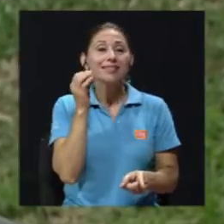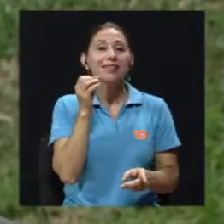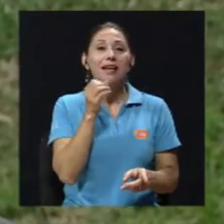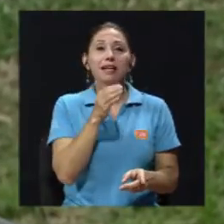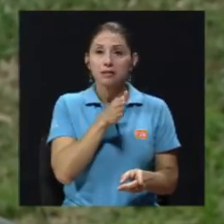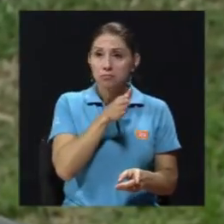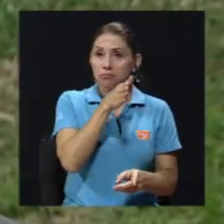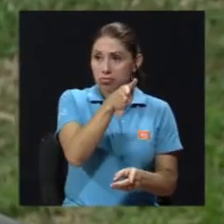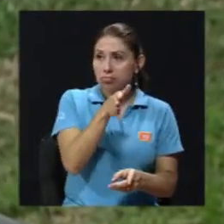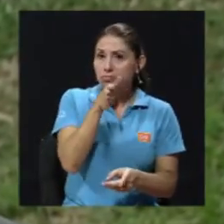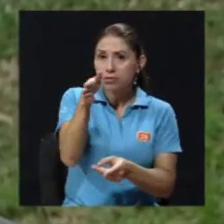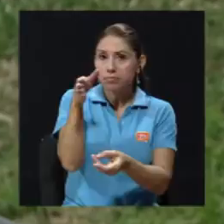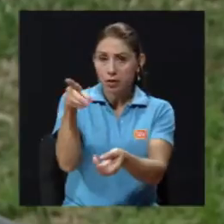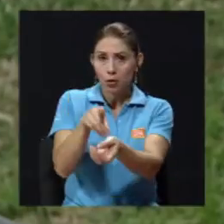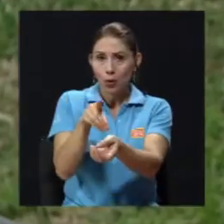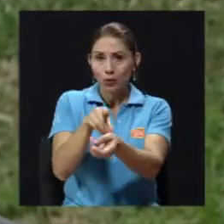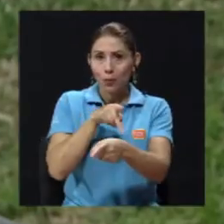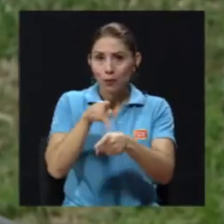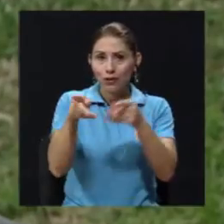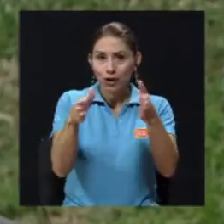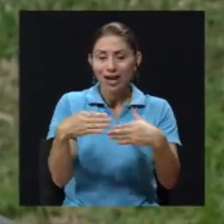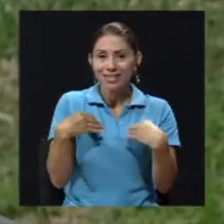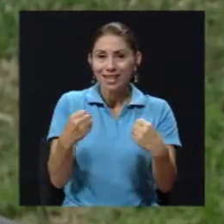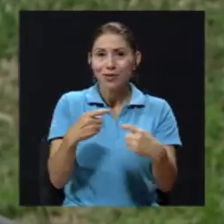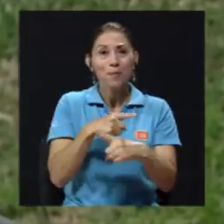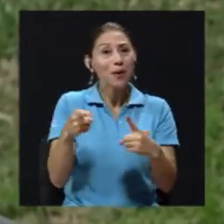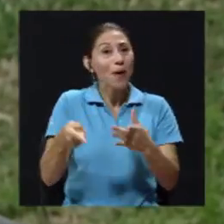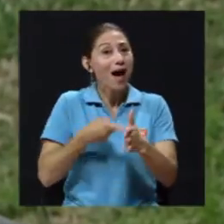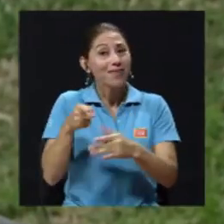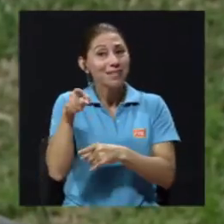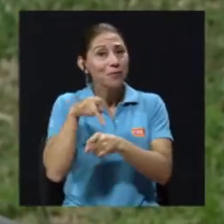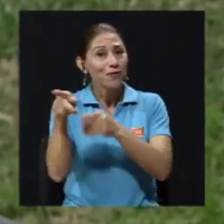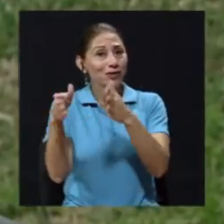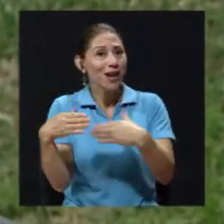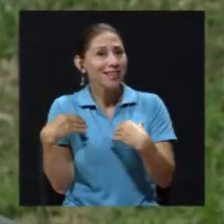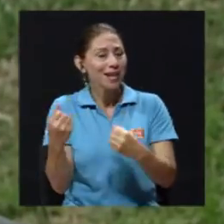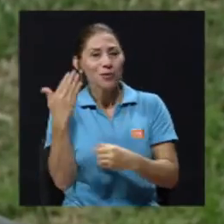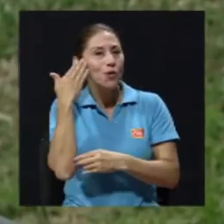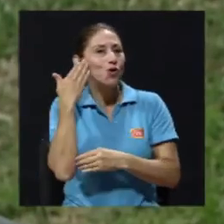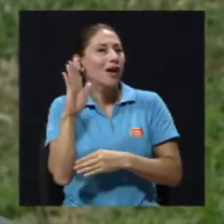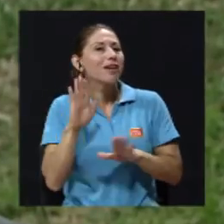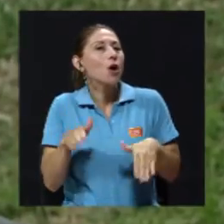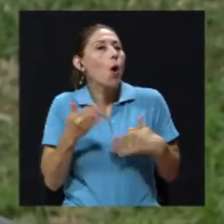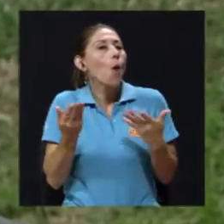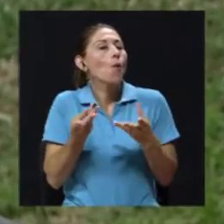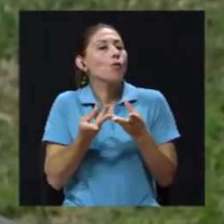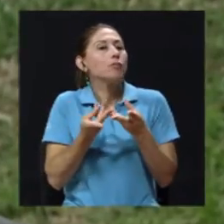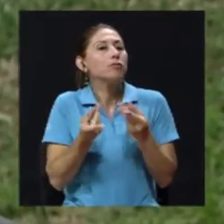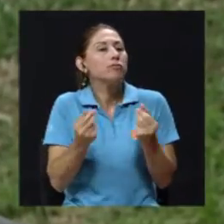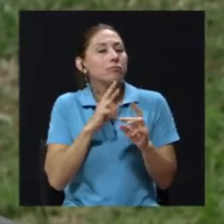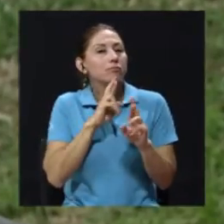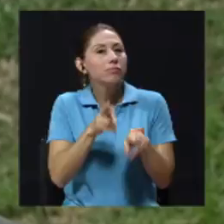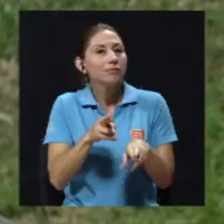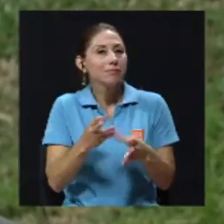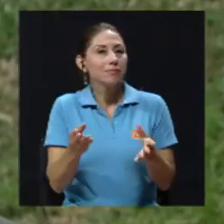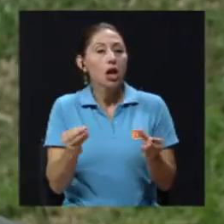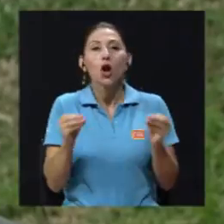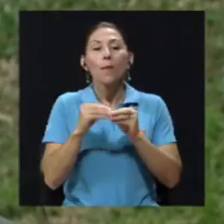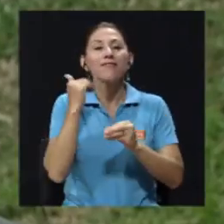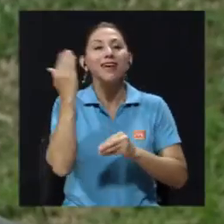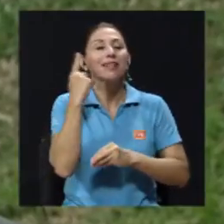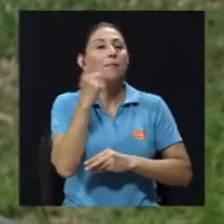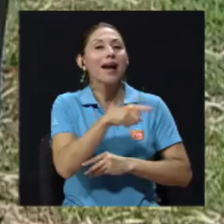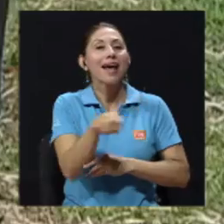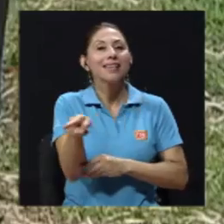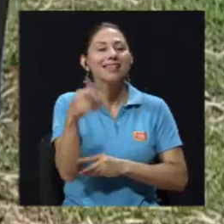personas, a los profesionales de salud, pero estos muchas veces no saben cómo abordar una situación especial y lo más fácil es dejar de darle